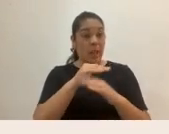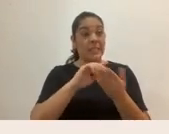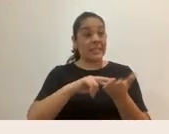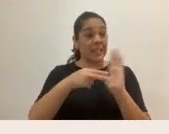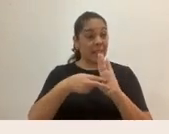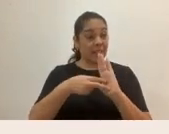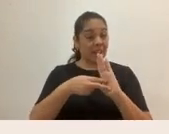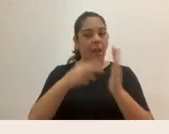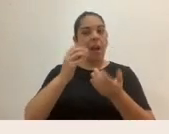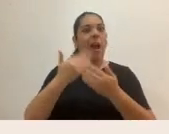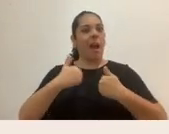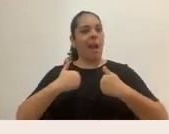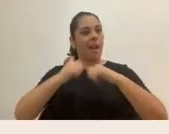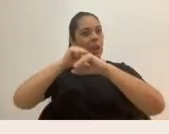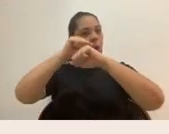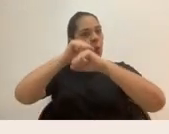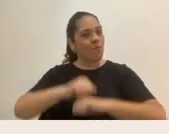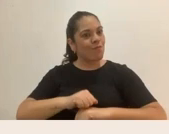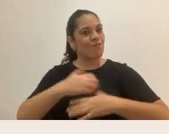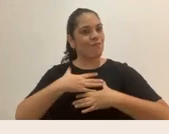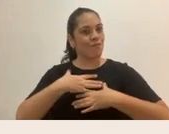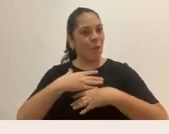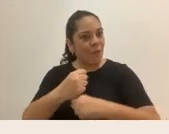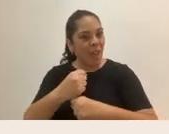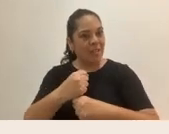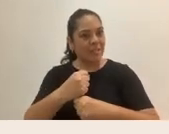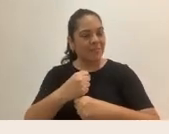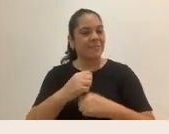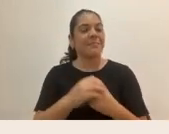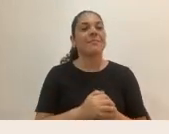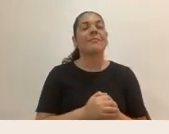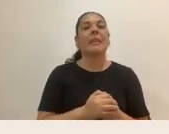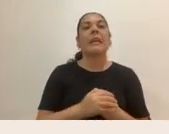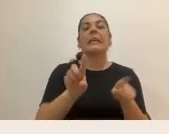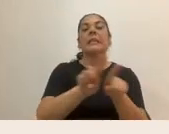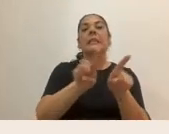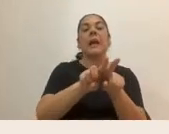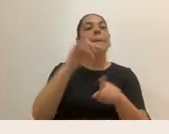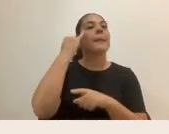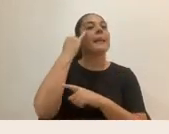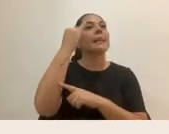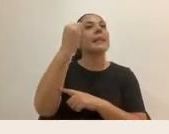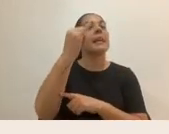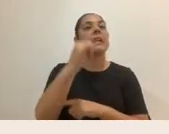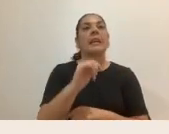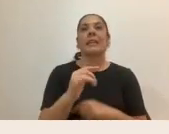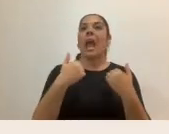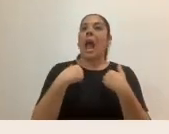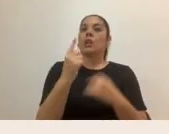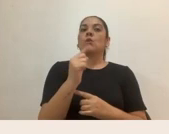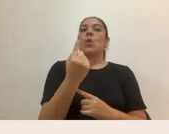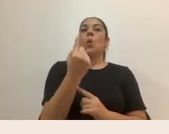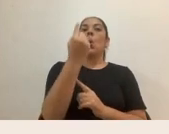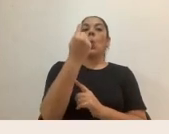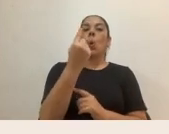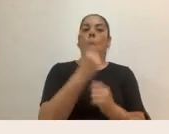es la confianza. Tenemos también la idea de que solo hay un amor verdadero en la vida. Entonces, es